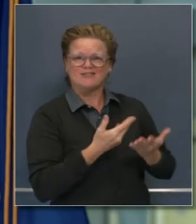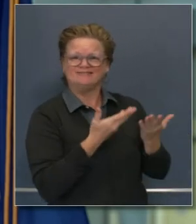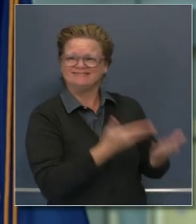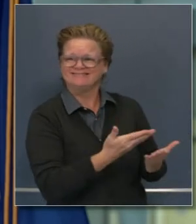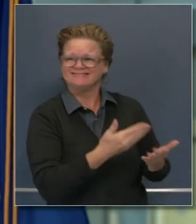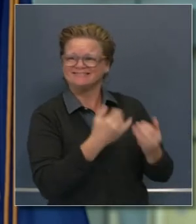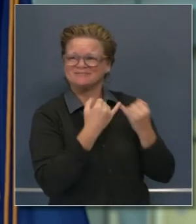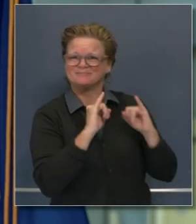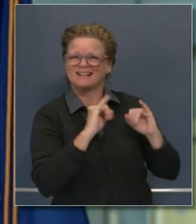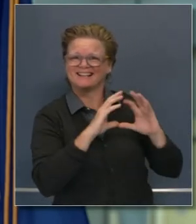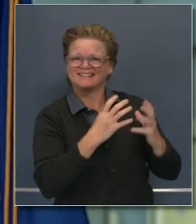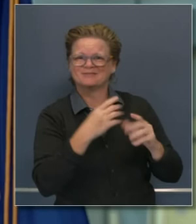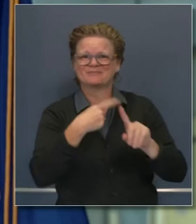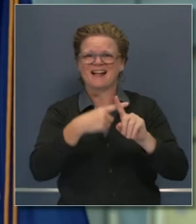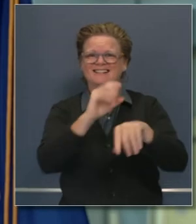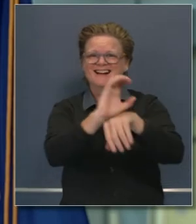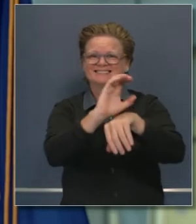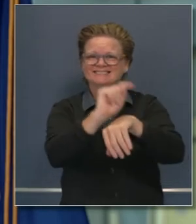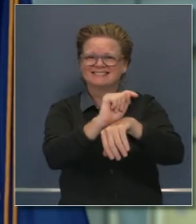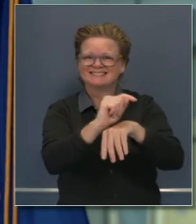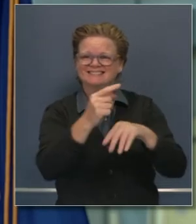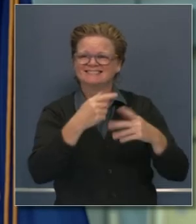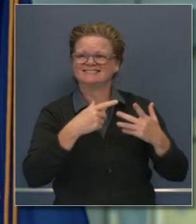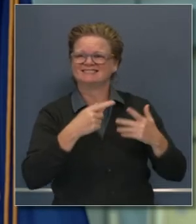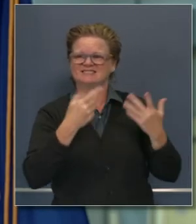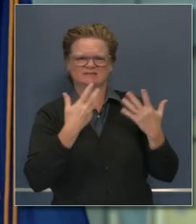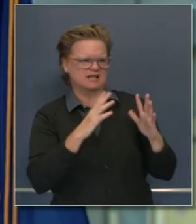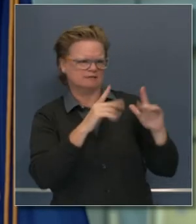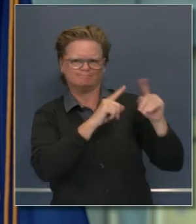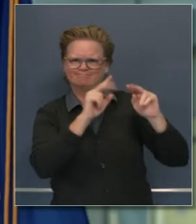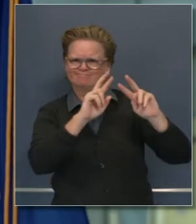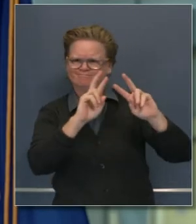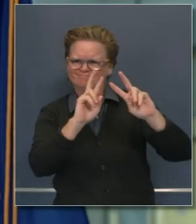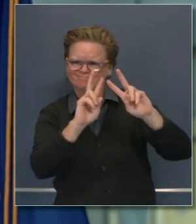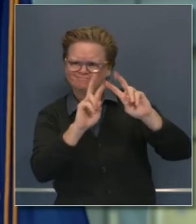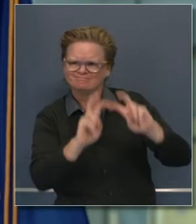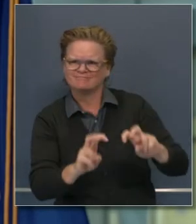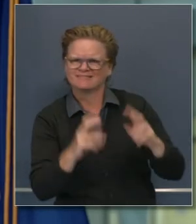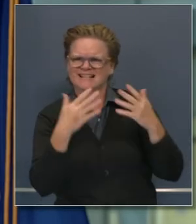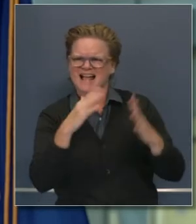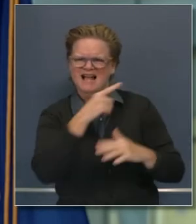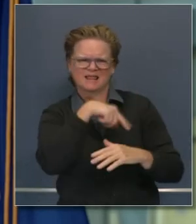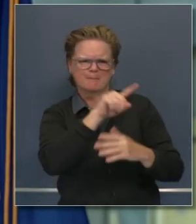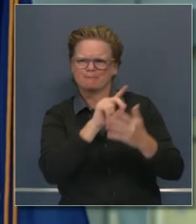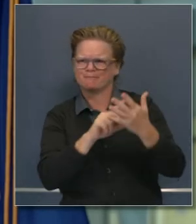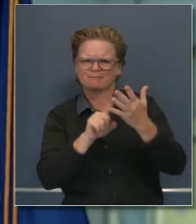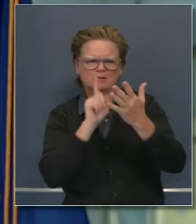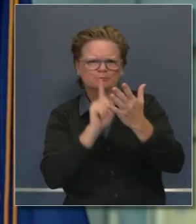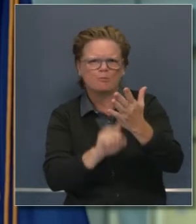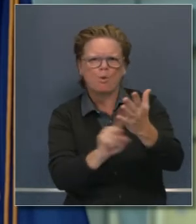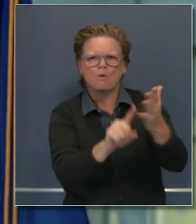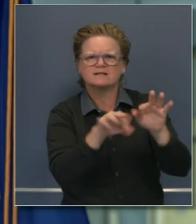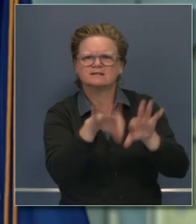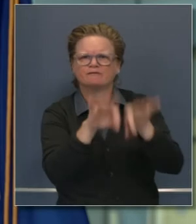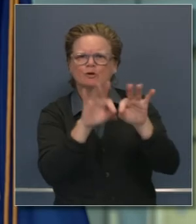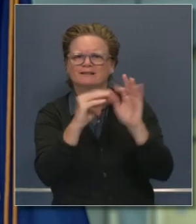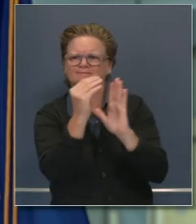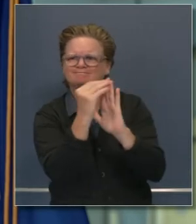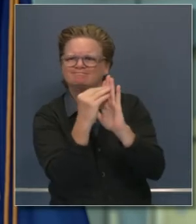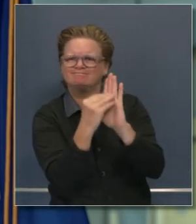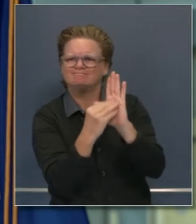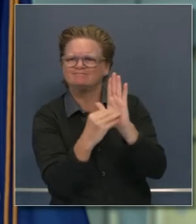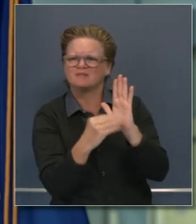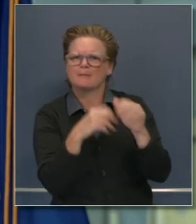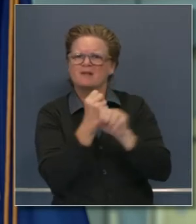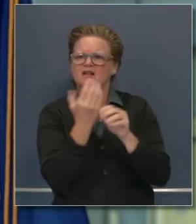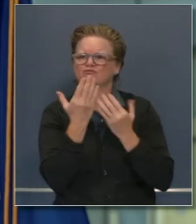por eso hemos expedido el informe del consultor. Por eso expedimos el informe del equipo de intervención, por eso EDD respondió